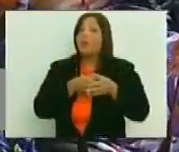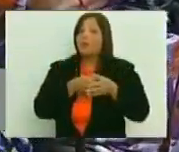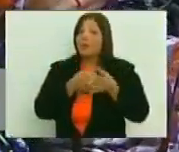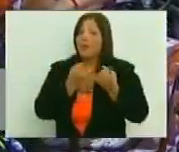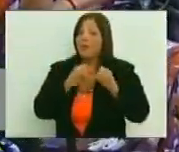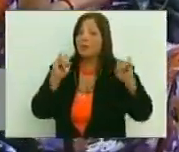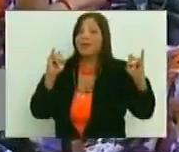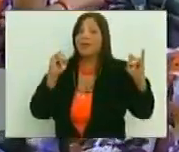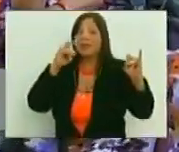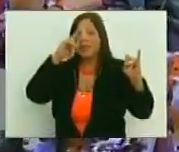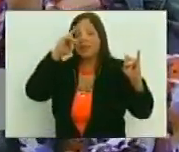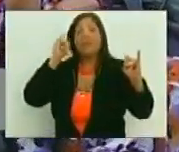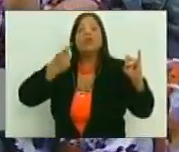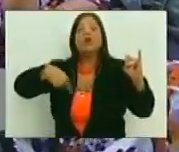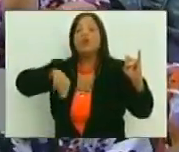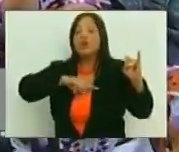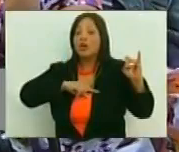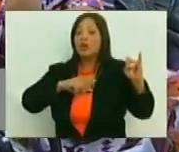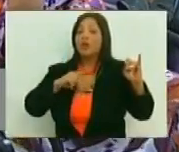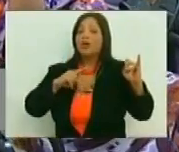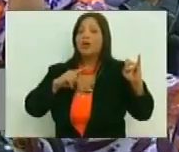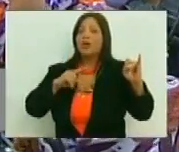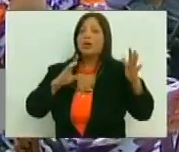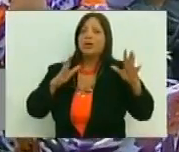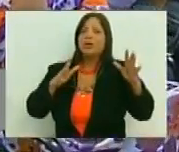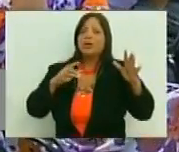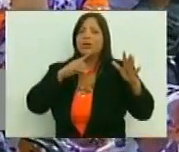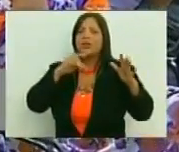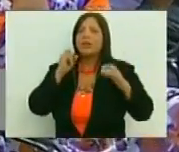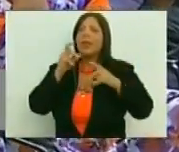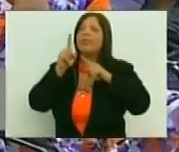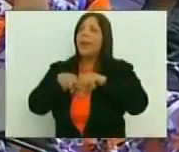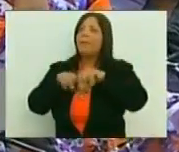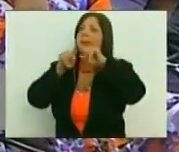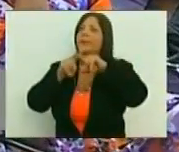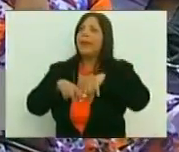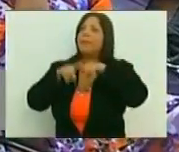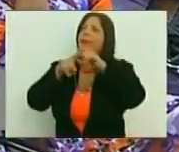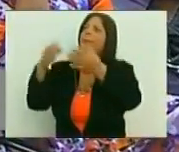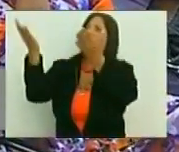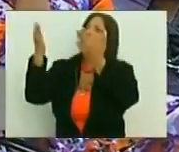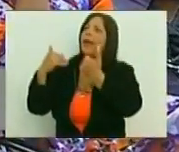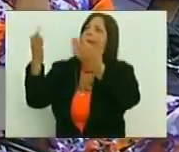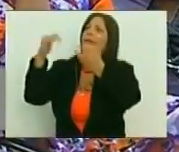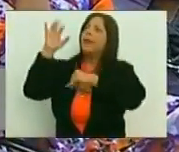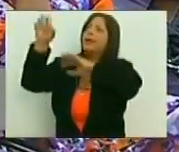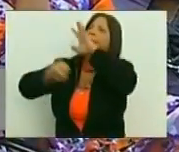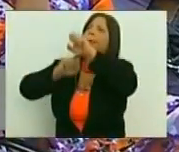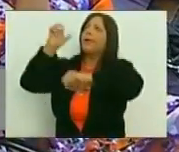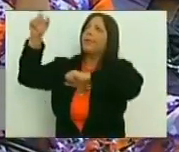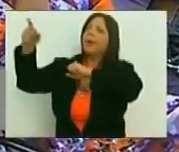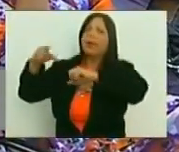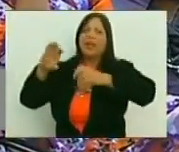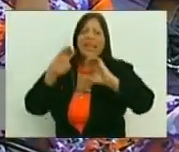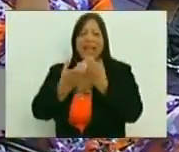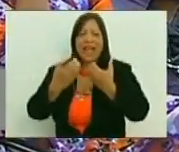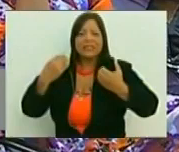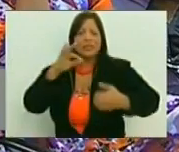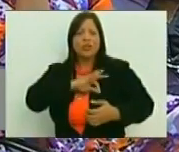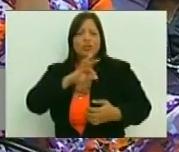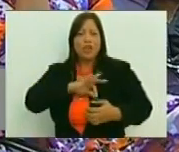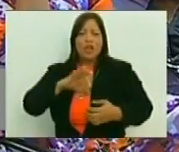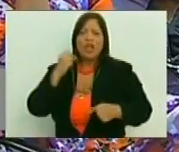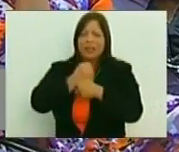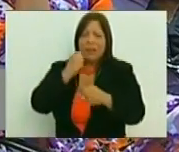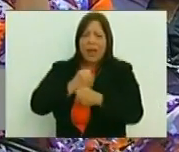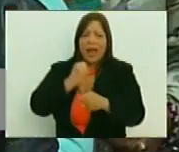la independencia, nosotros somos, somos, somos dependientes de los que, de las importaciones, pero como clase social, y ahí está la clase